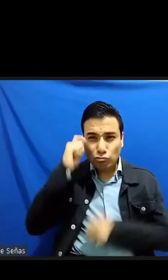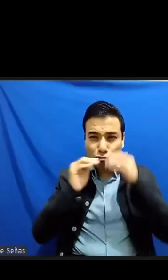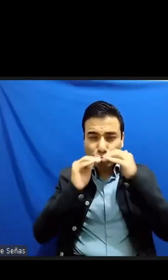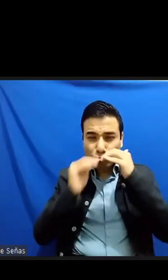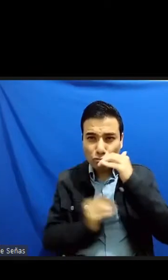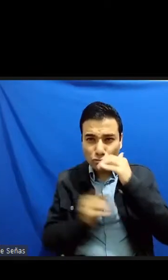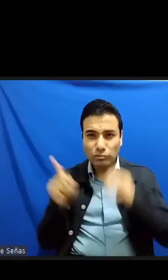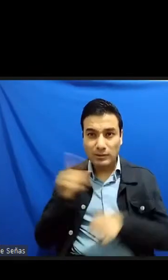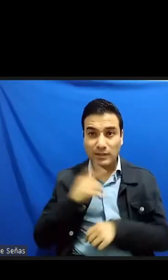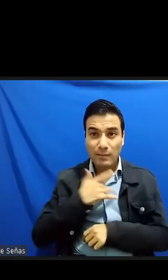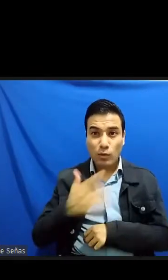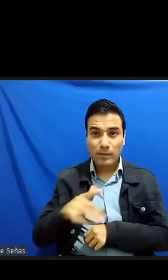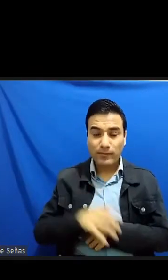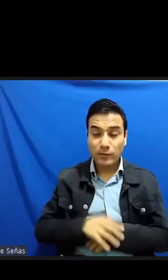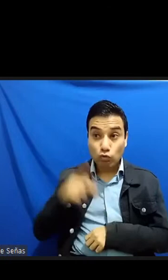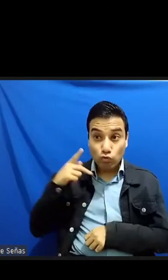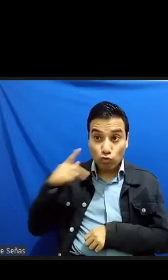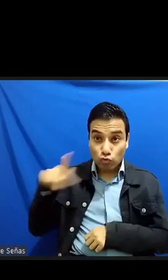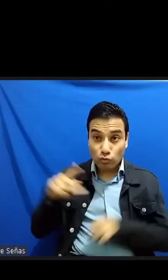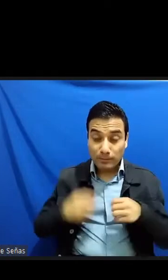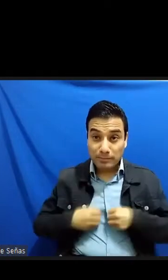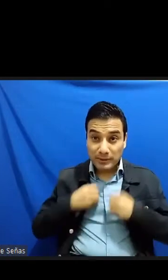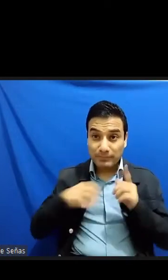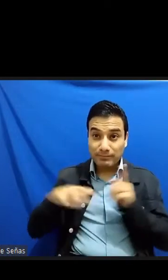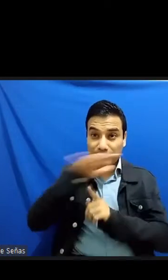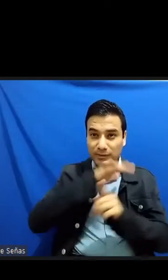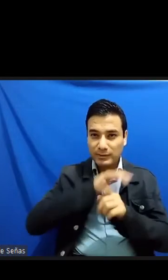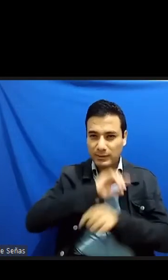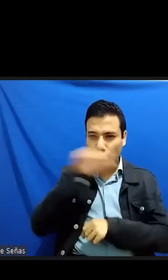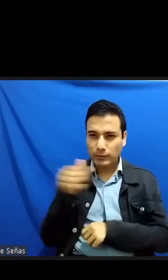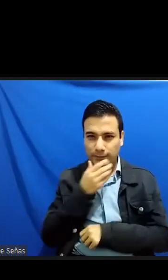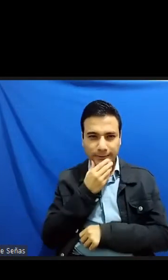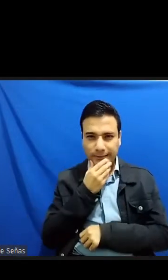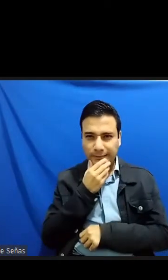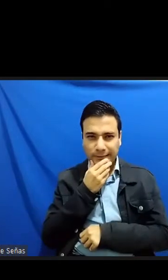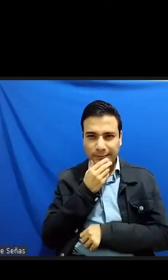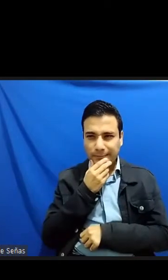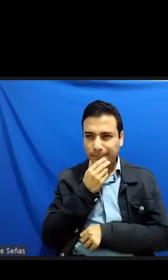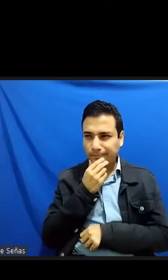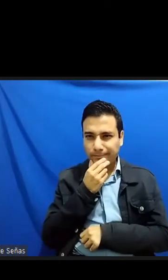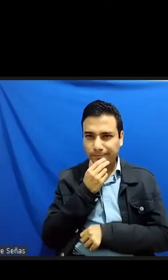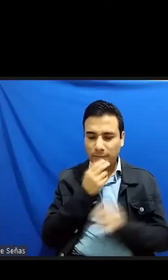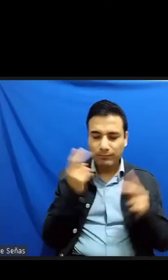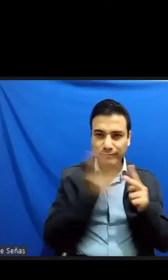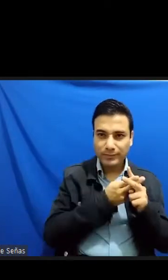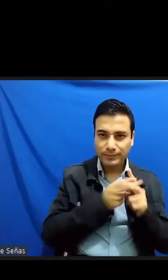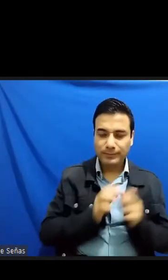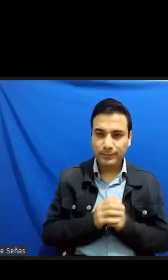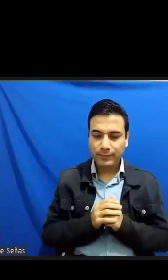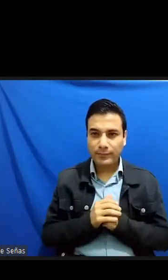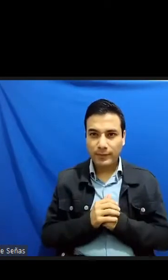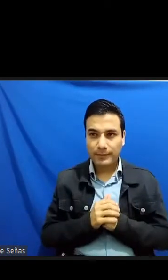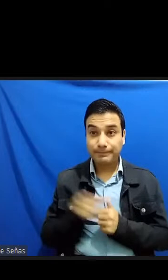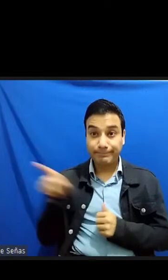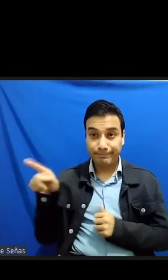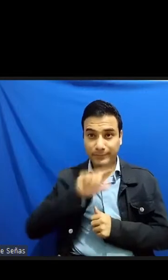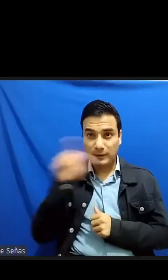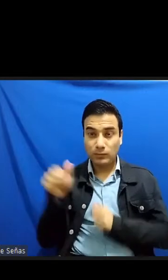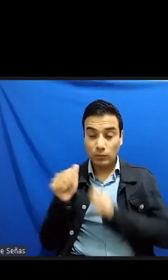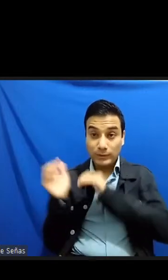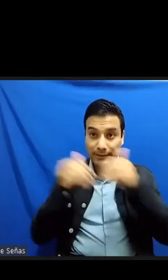Nagaoka lo mandó asesinar para alejarlo del hijo su ingreso al monasterio